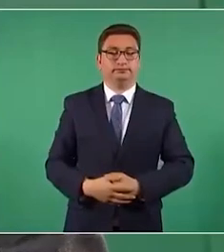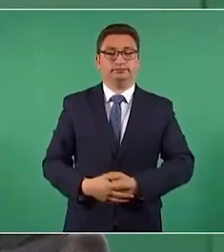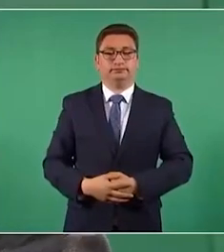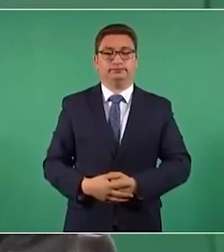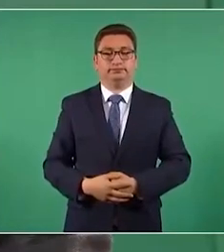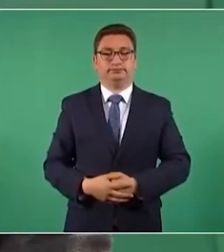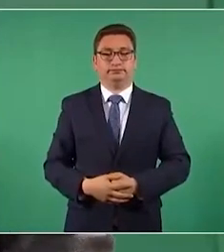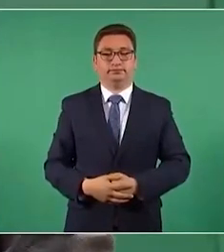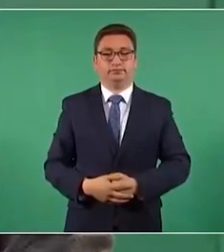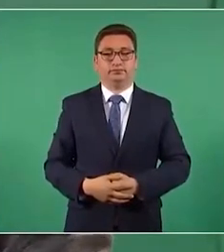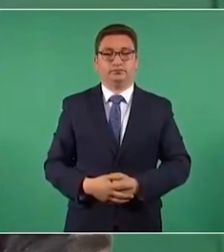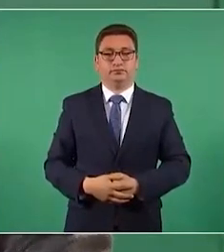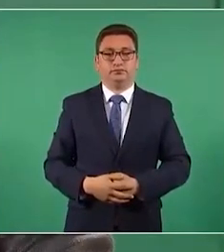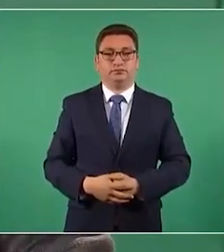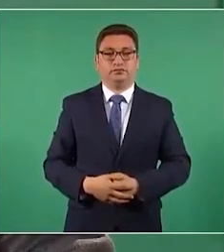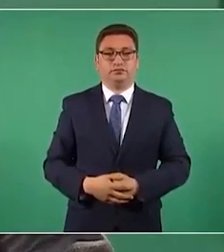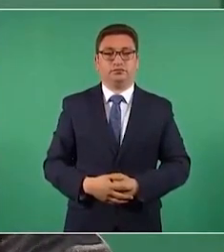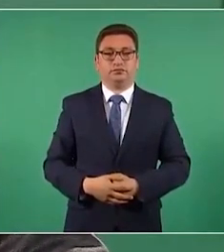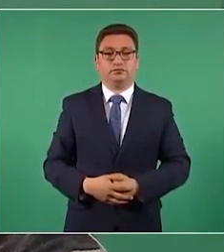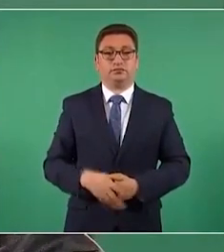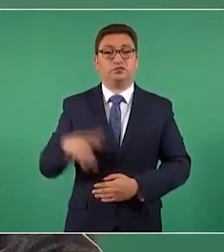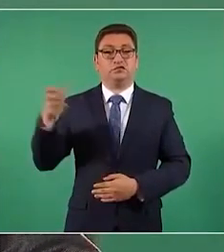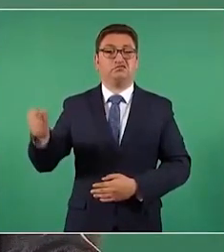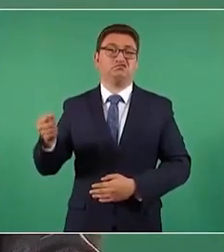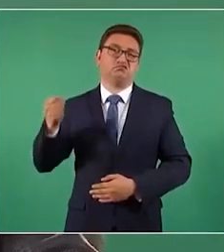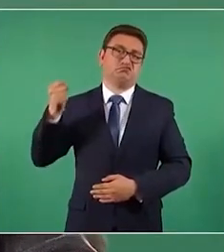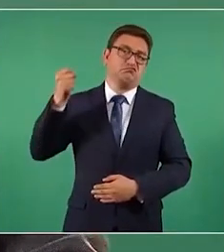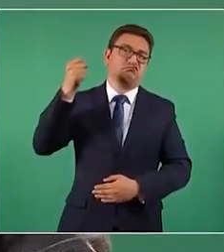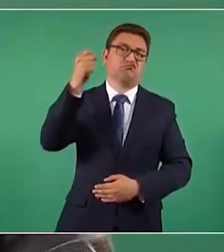y se impuso un presidente.